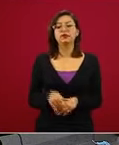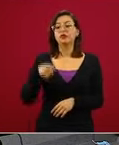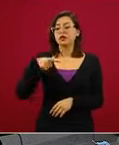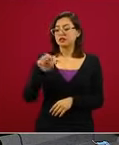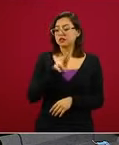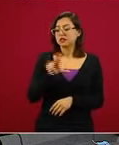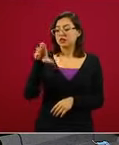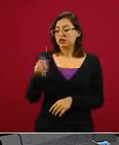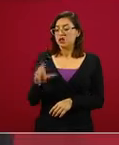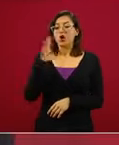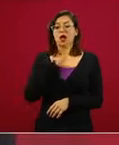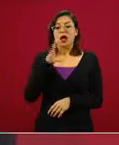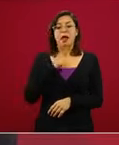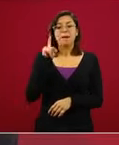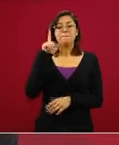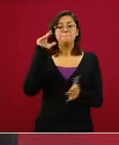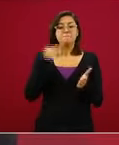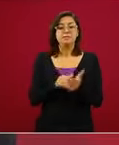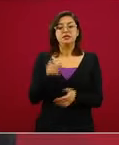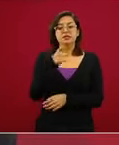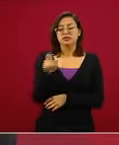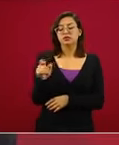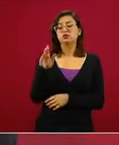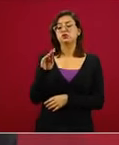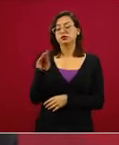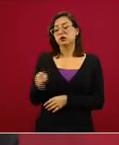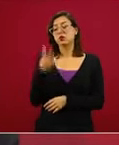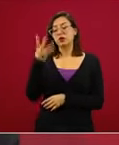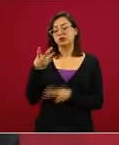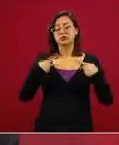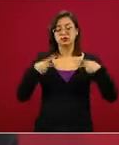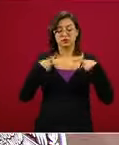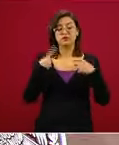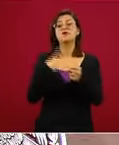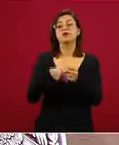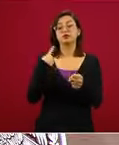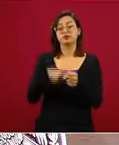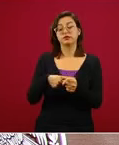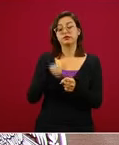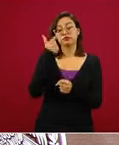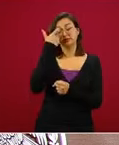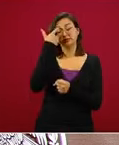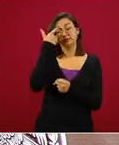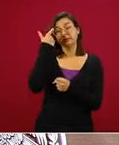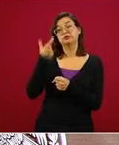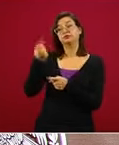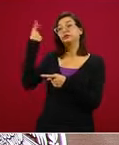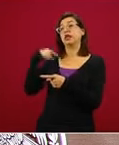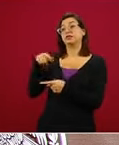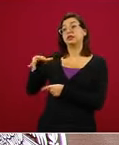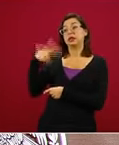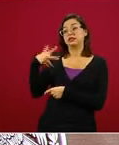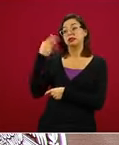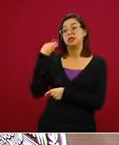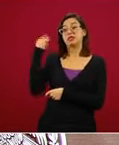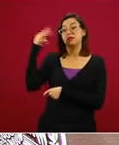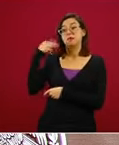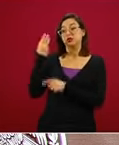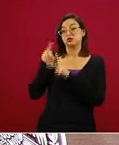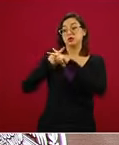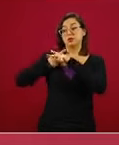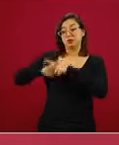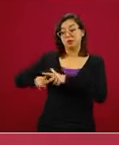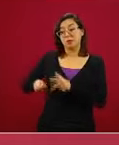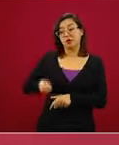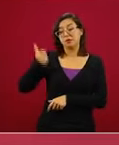casos positivos desde el 13 de marzo que se dio el primero pero tenemos menos